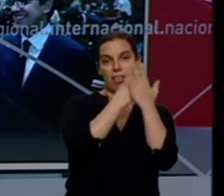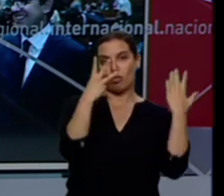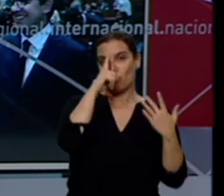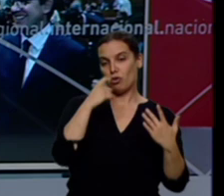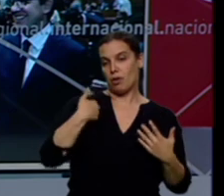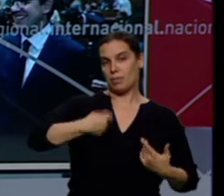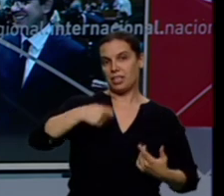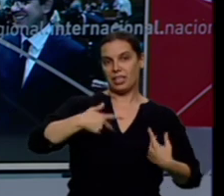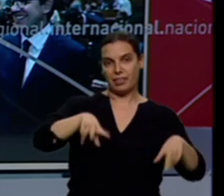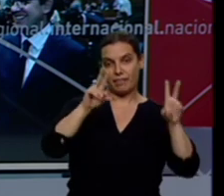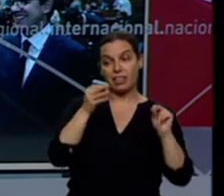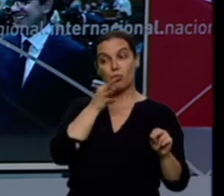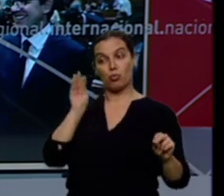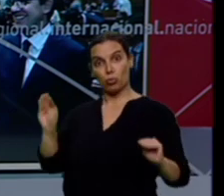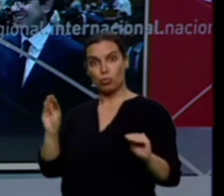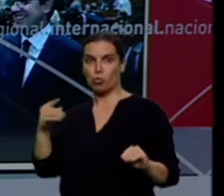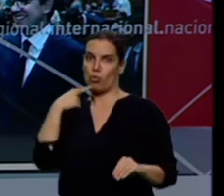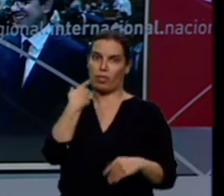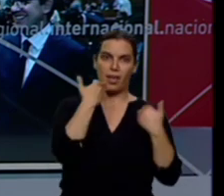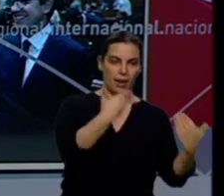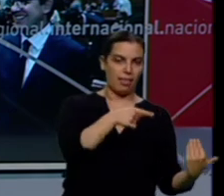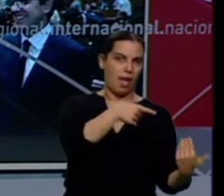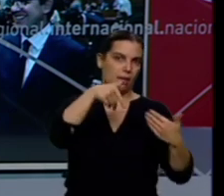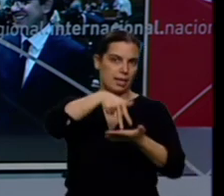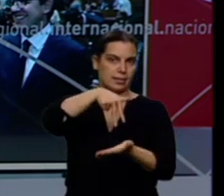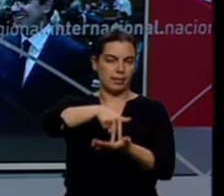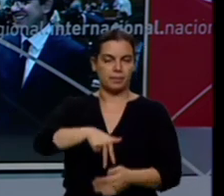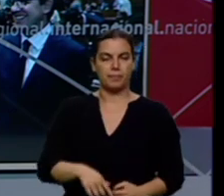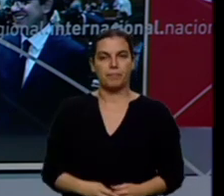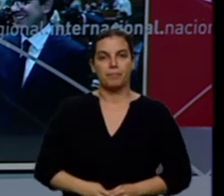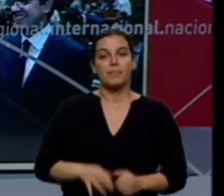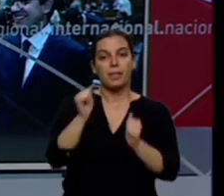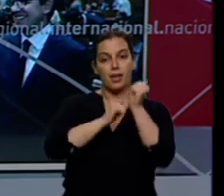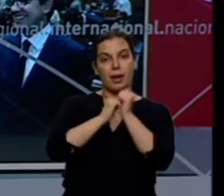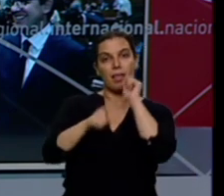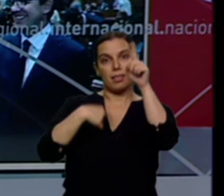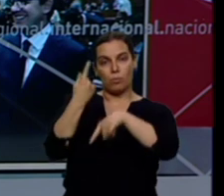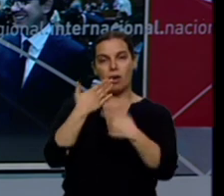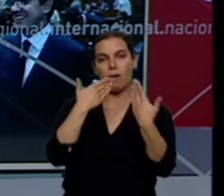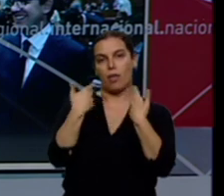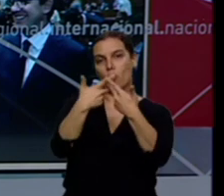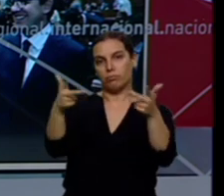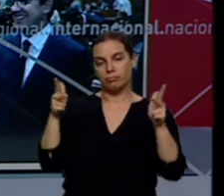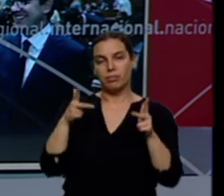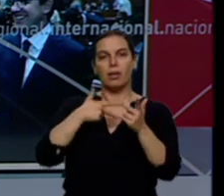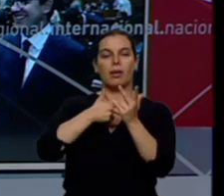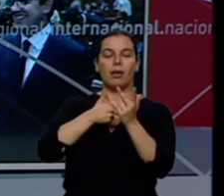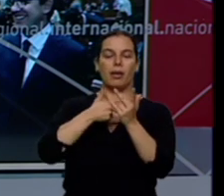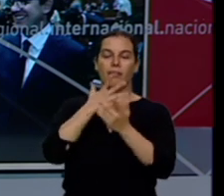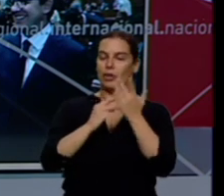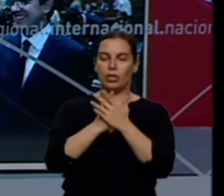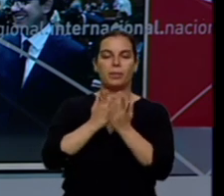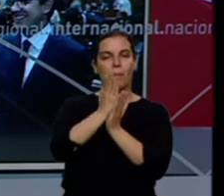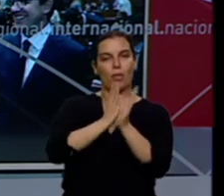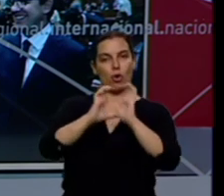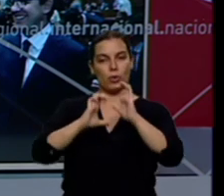discurso al propio Herrera, que estaba presente en el debate. Herrera ha atendido después a los medios, ha dicho que ha sido muy feliz en este tiempo y que lo mejor para